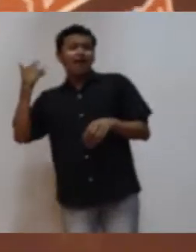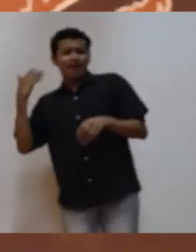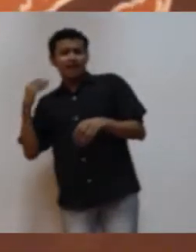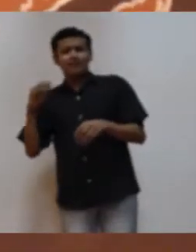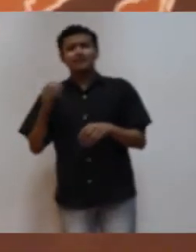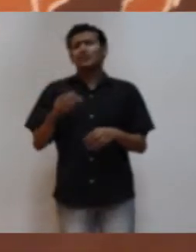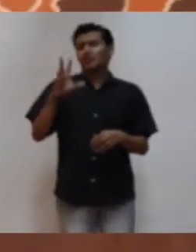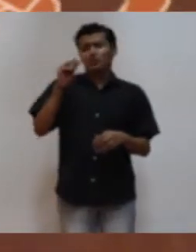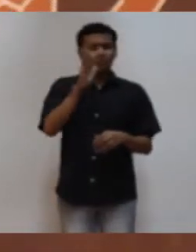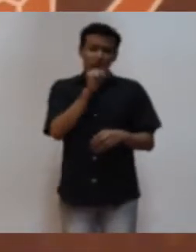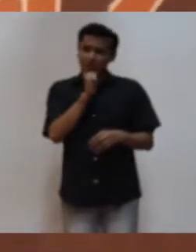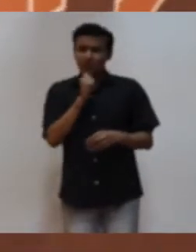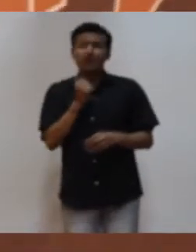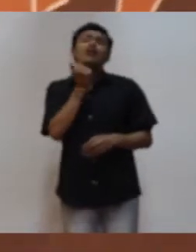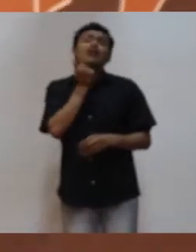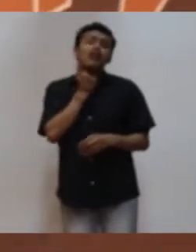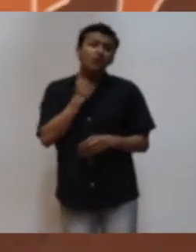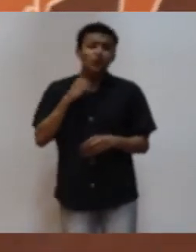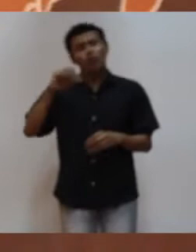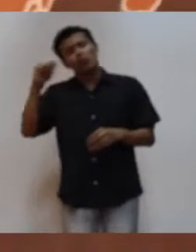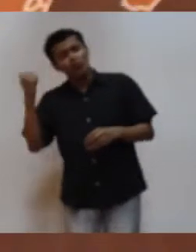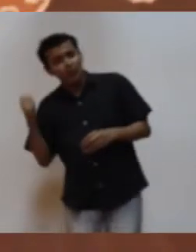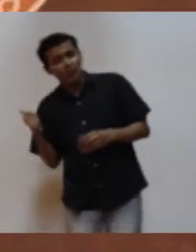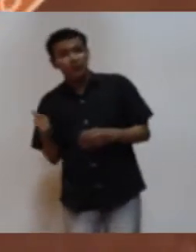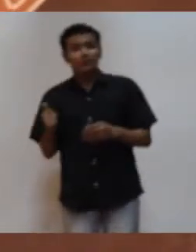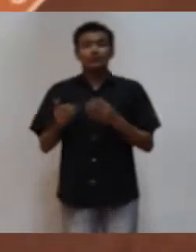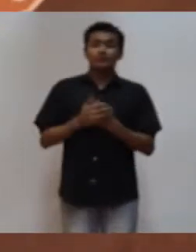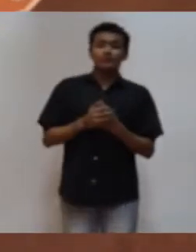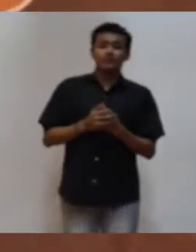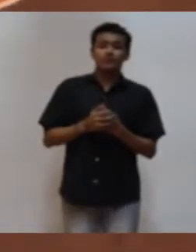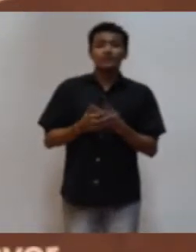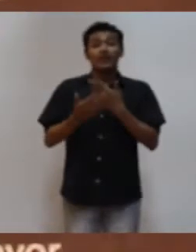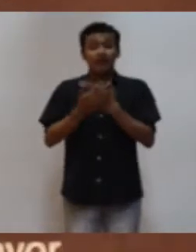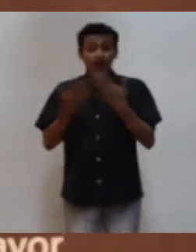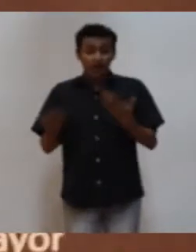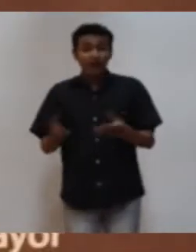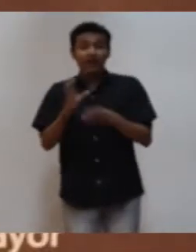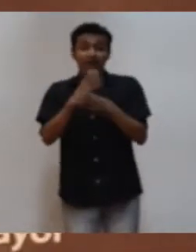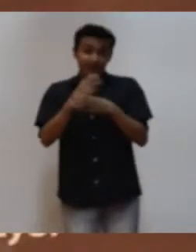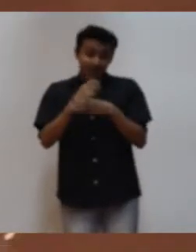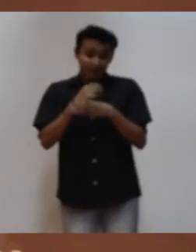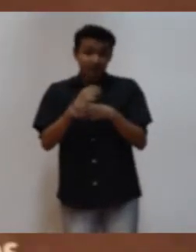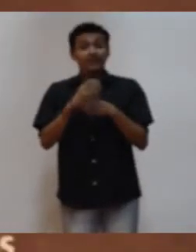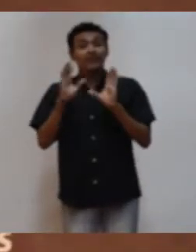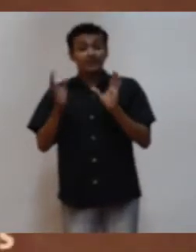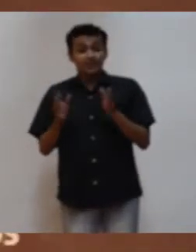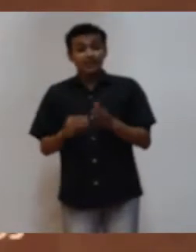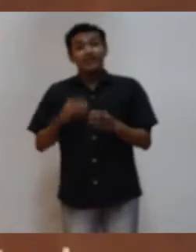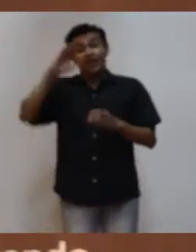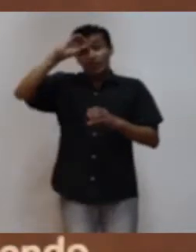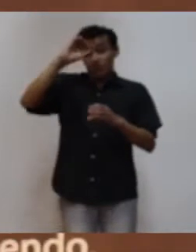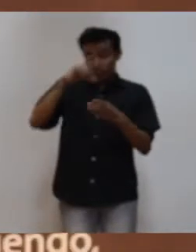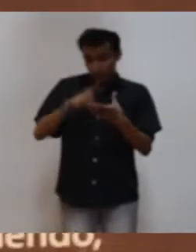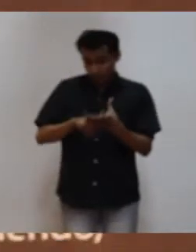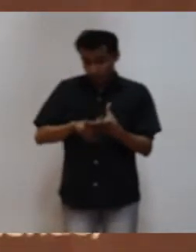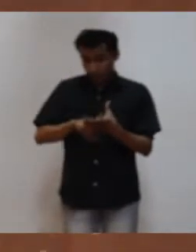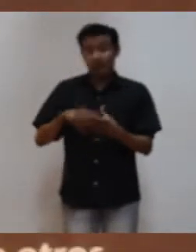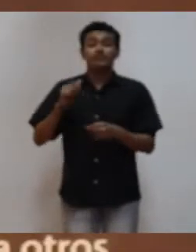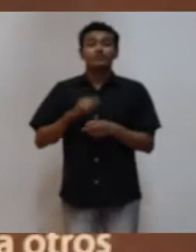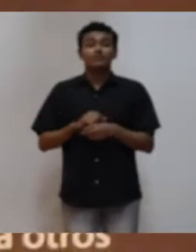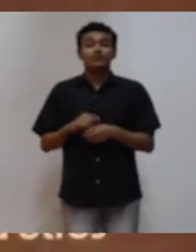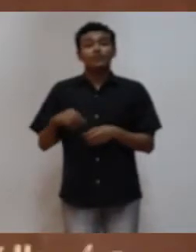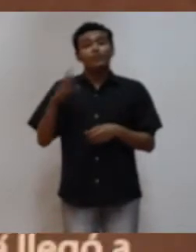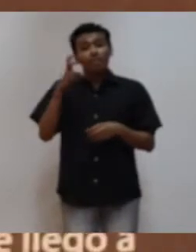religión que profesaban los árabes, tenían prohibido el consumo de alcohol o enervantes, por lo que el café se volvió su bebida